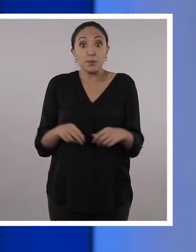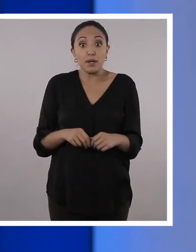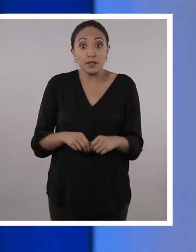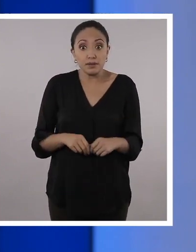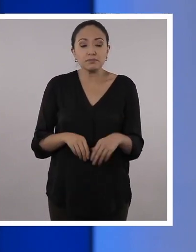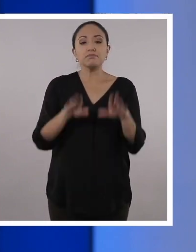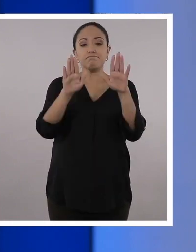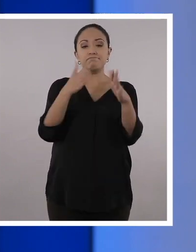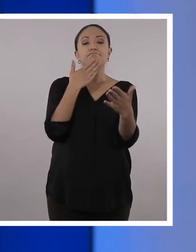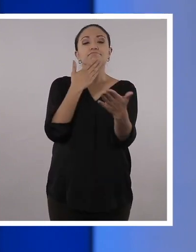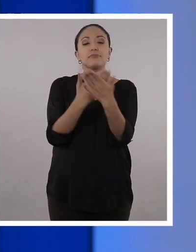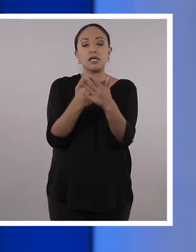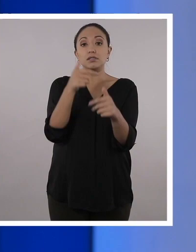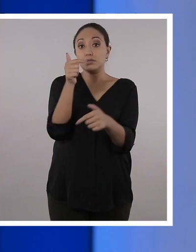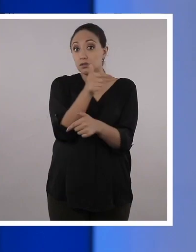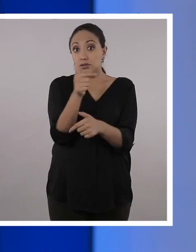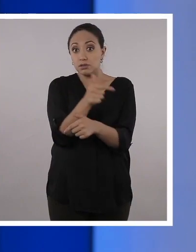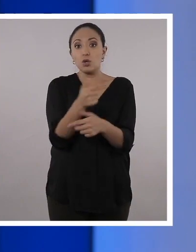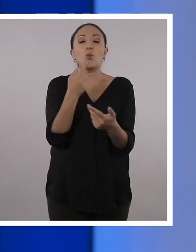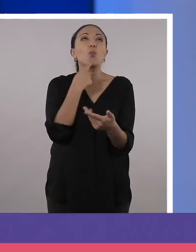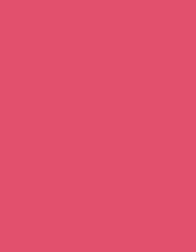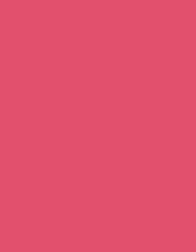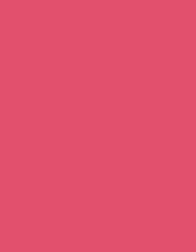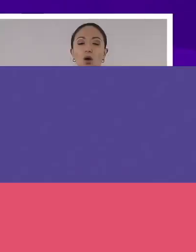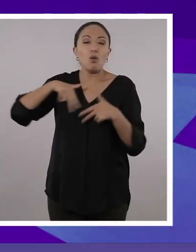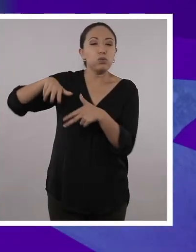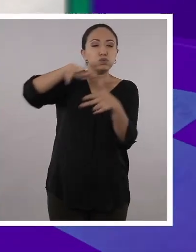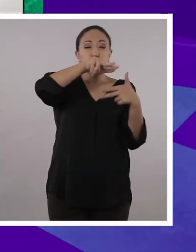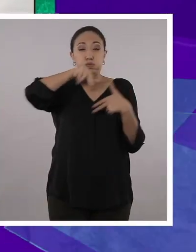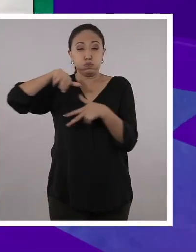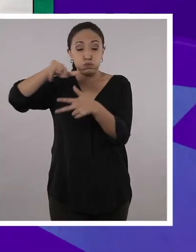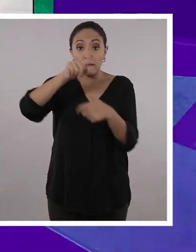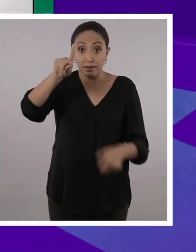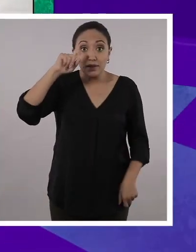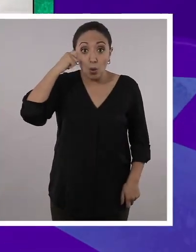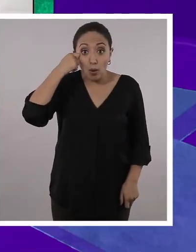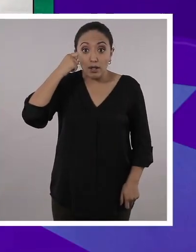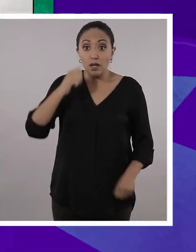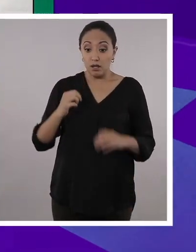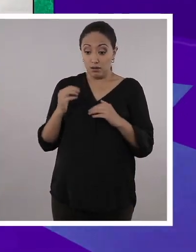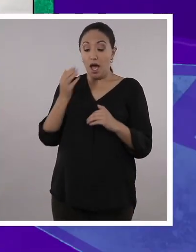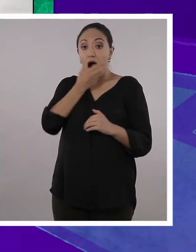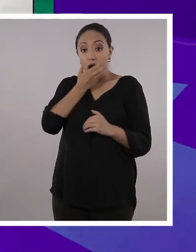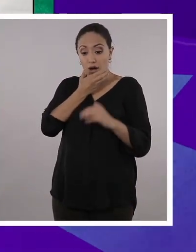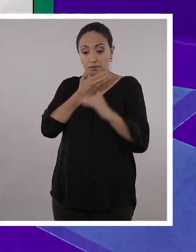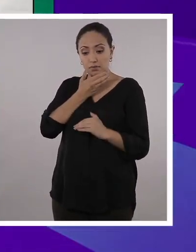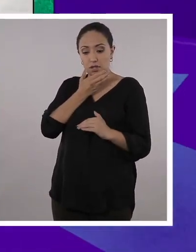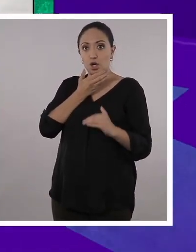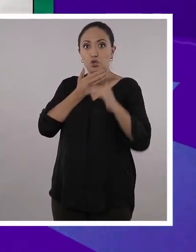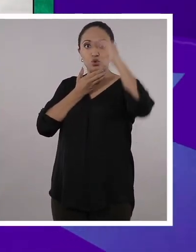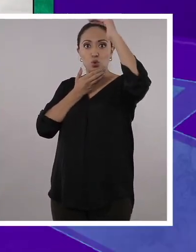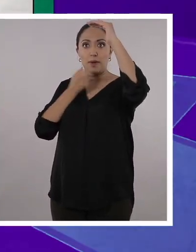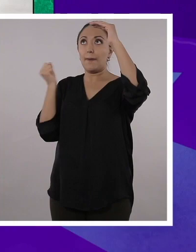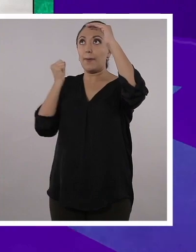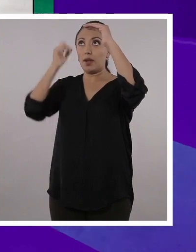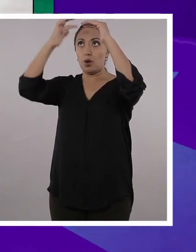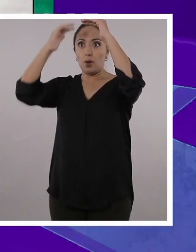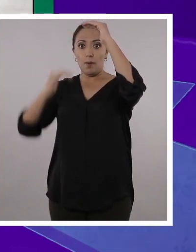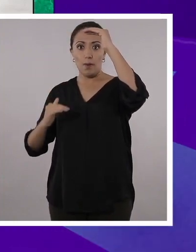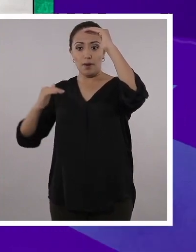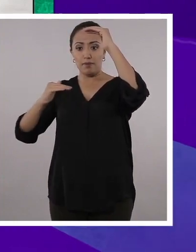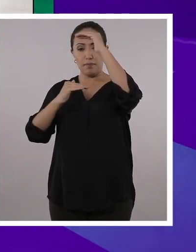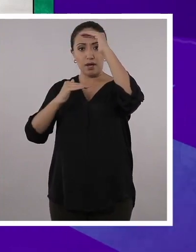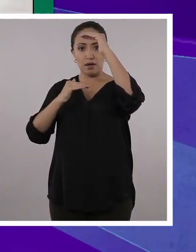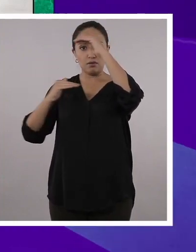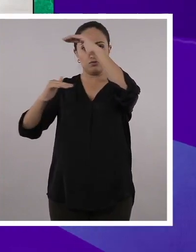naturaleza. Gracias a este fenómeno se producen los huracanes. Recuerden, el aire caliente sube y el aire frío baja.